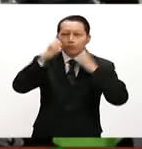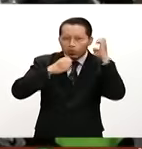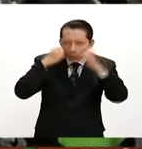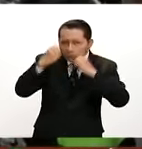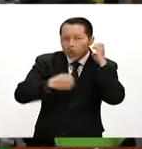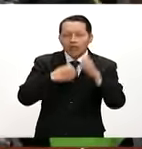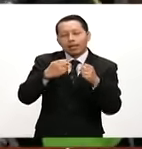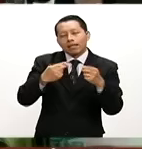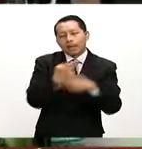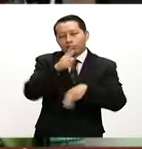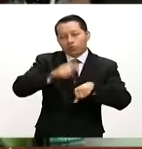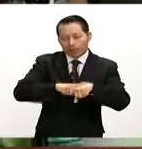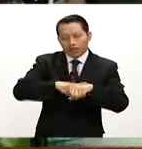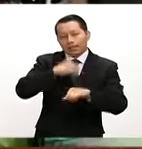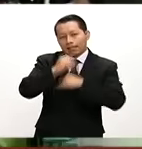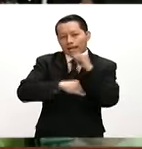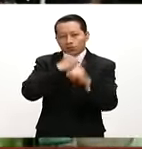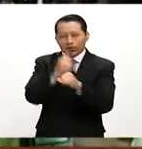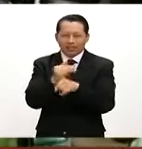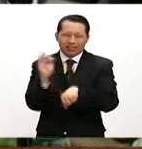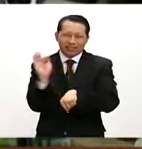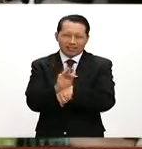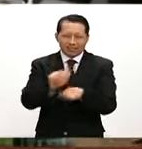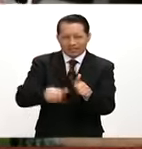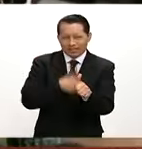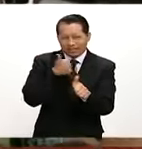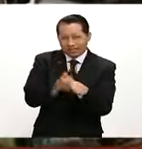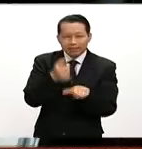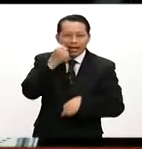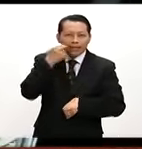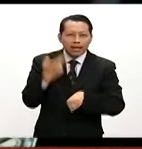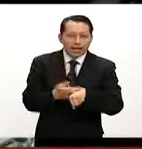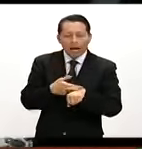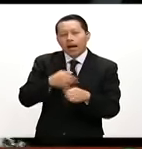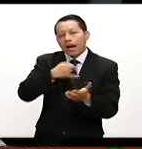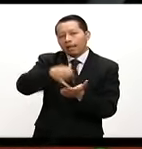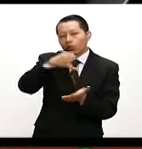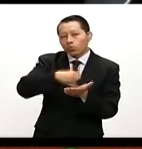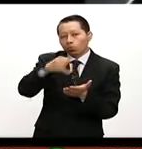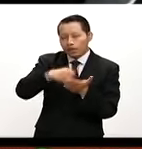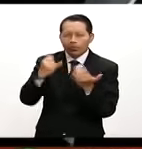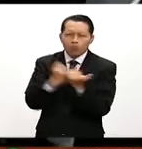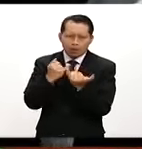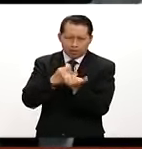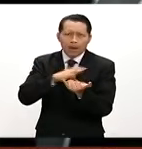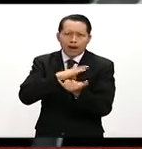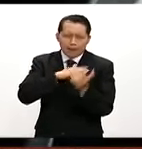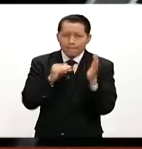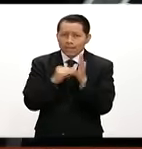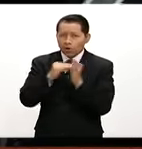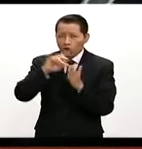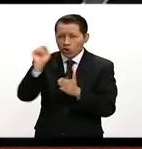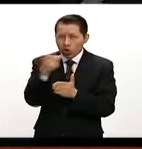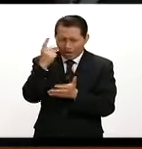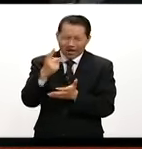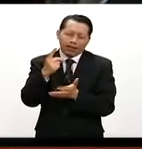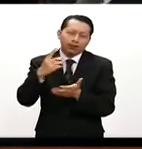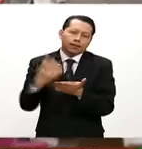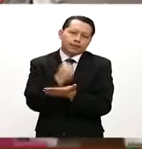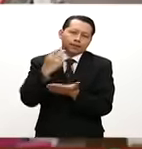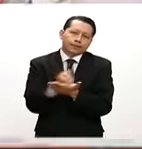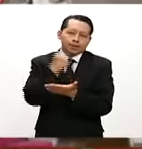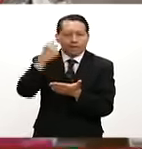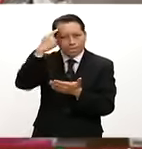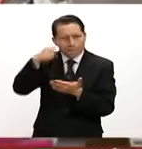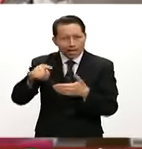respaldadas por la Secretaría de Agricultura reportaron ventas por 885.6 millones de dólares. Esto a fin de